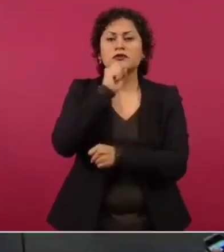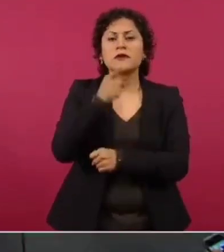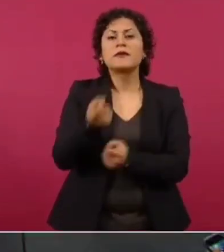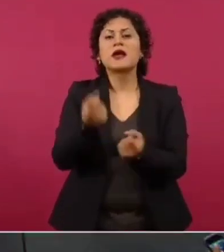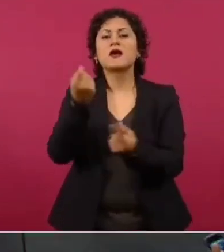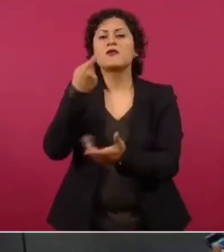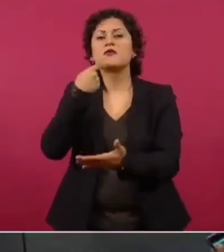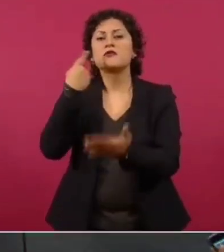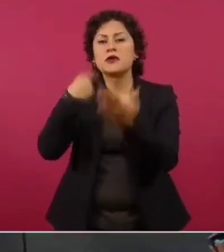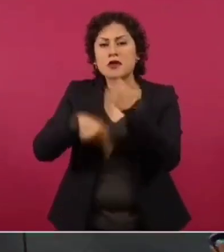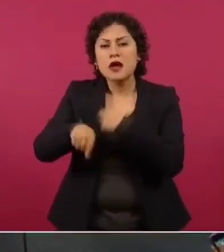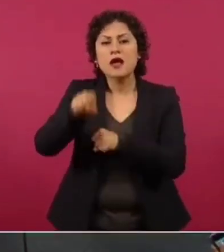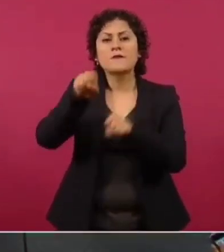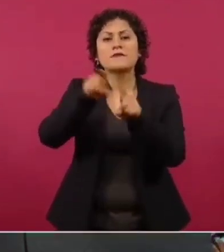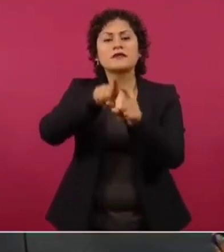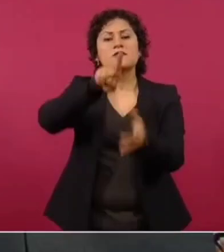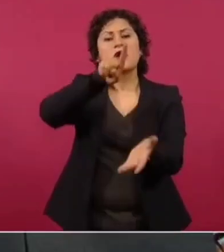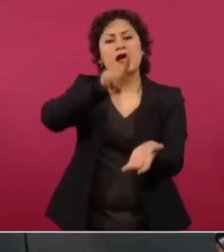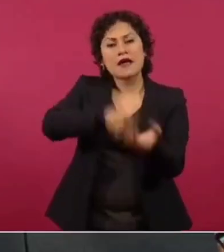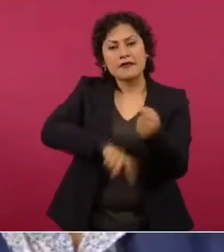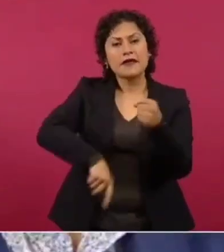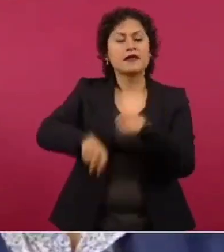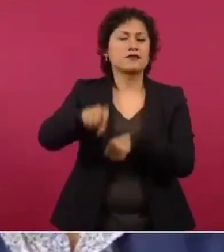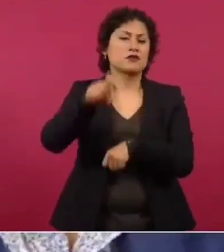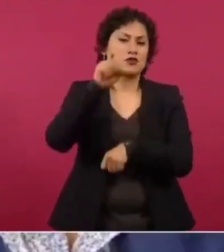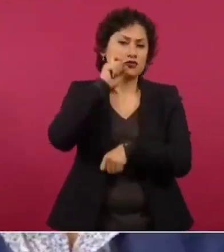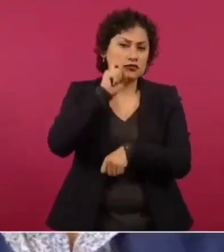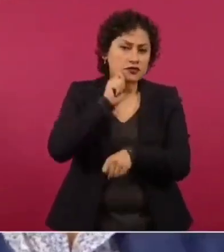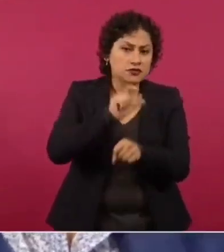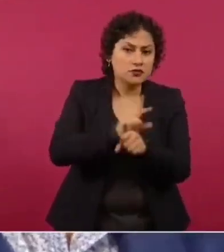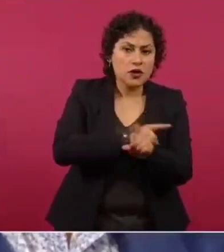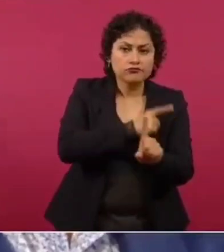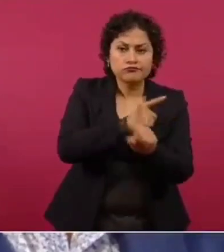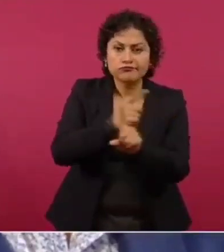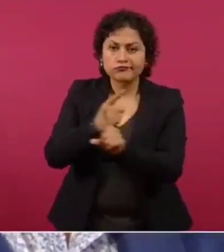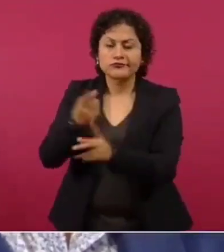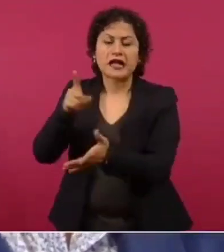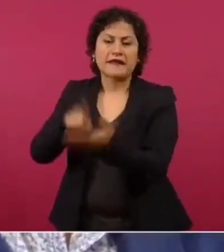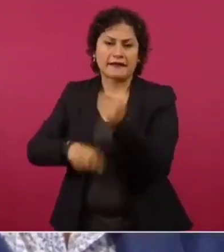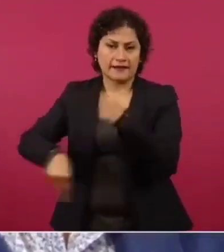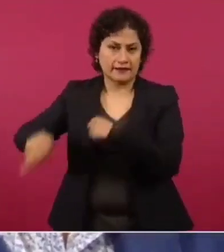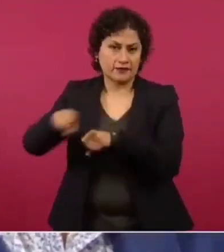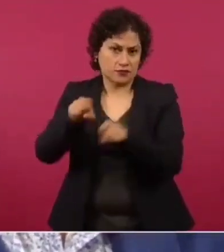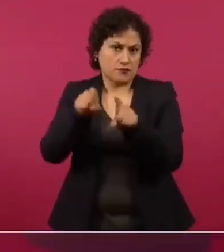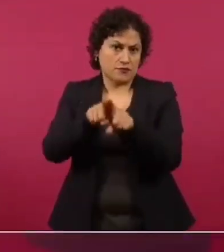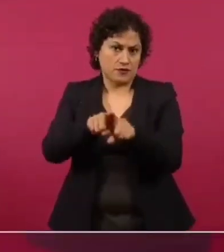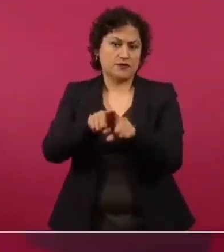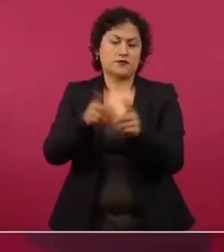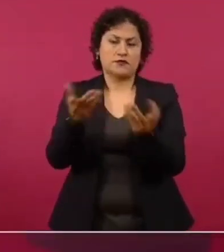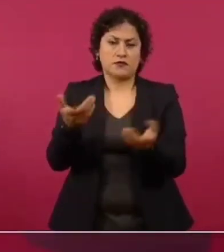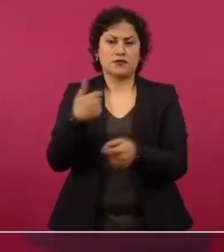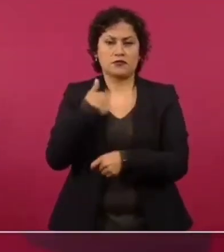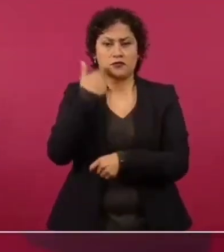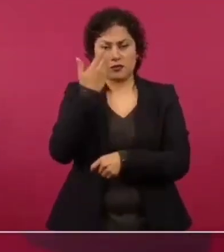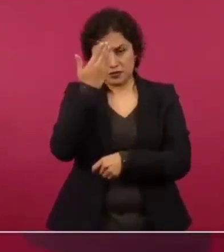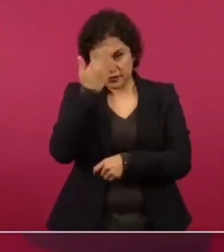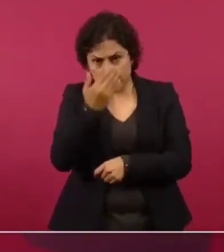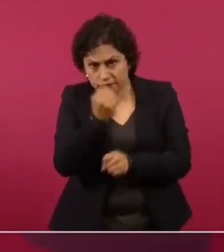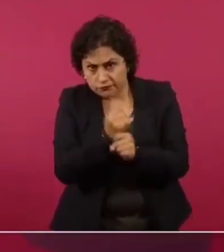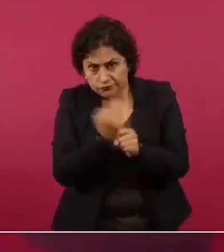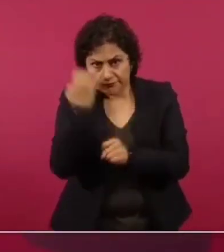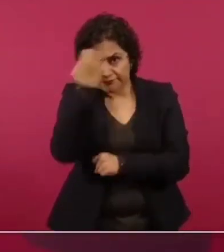acoso sexual dentro de las propias instituciones. Y un rosario de denuncias y